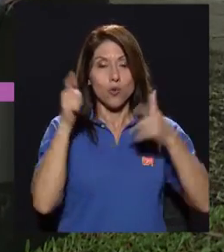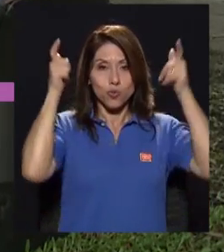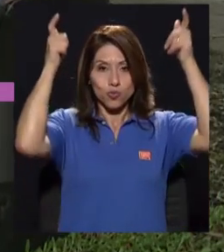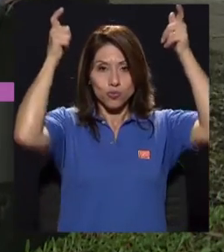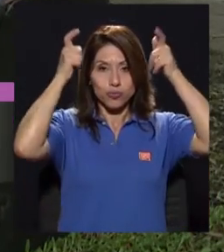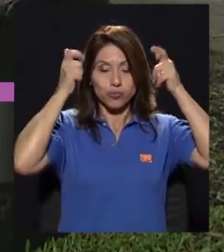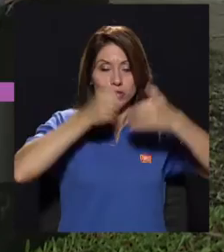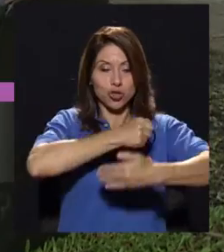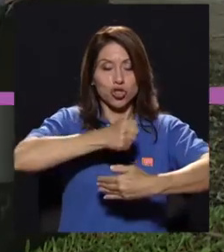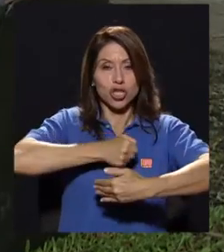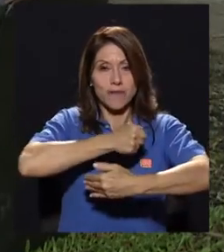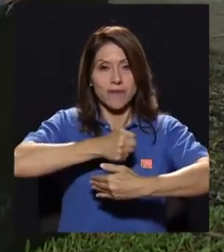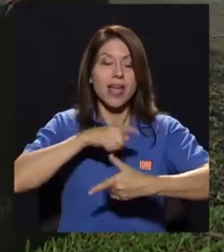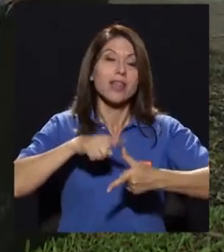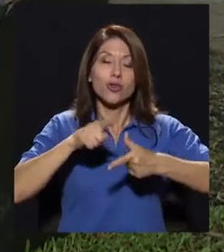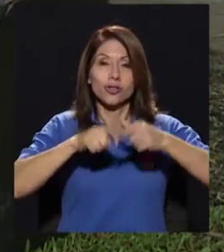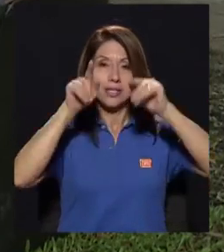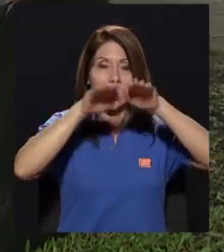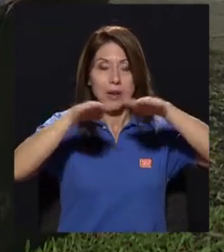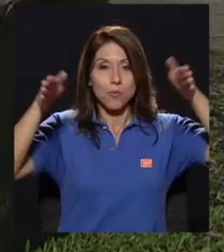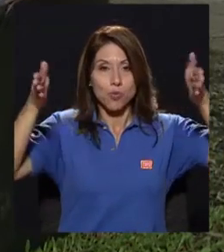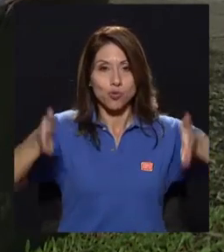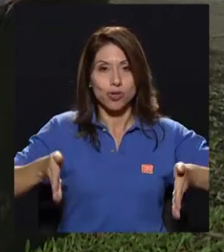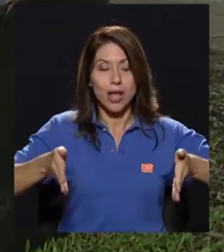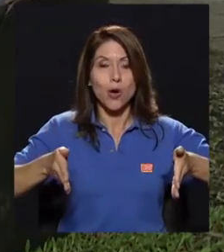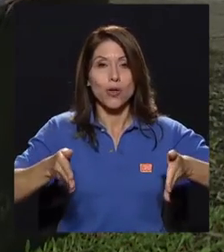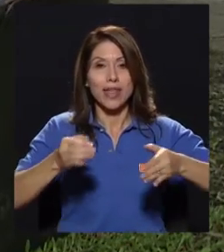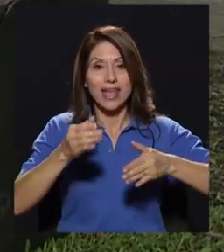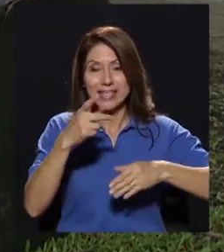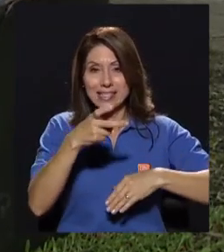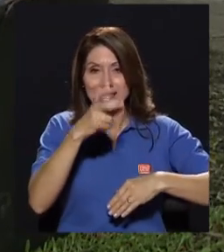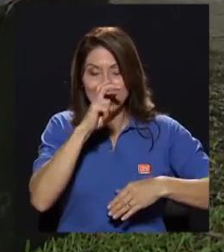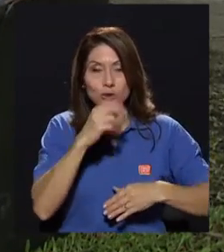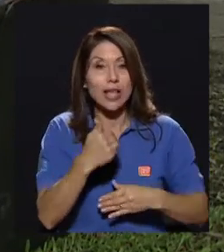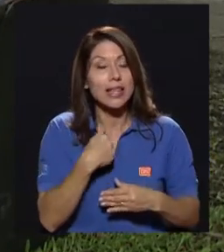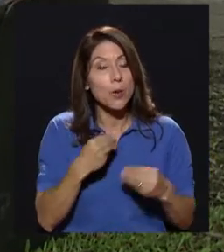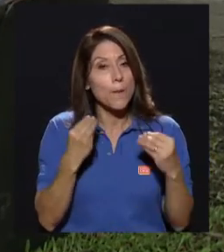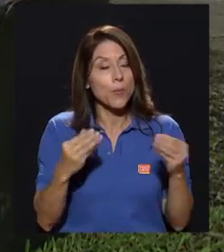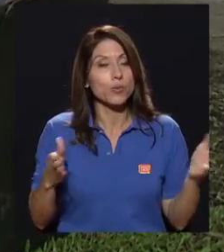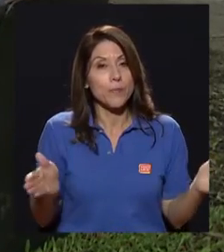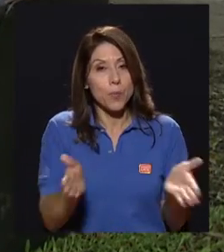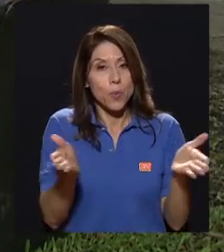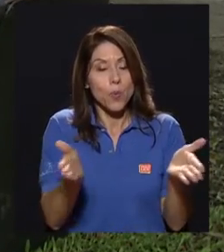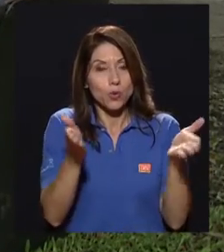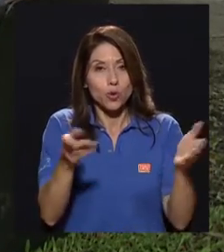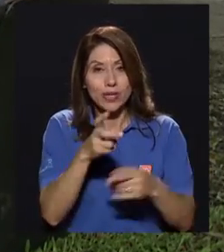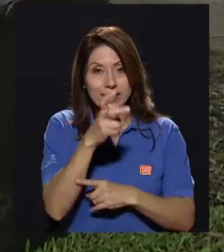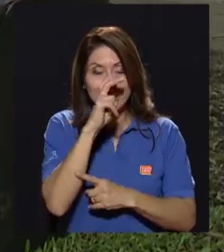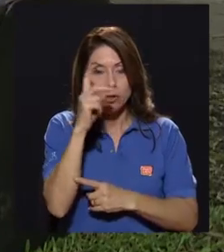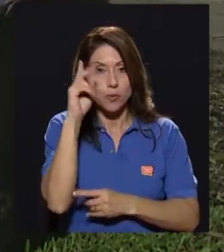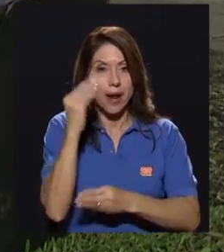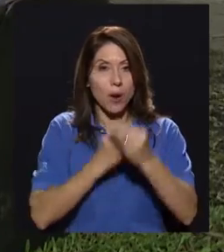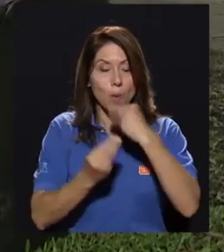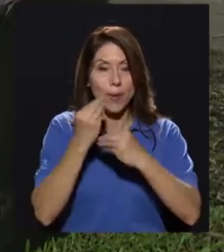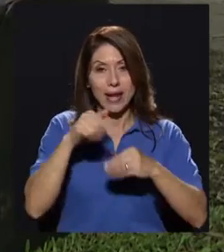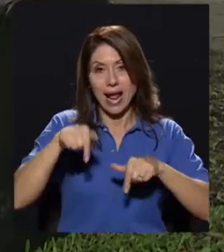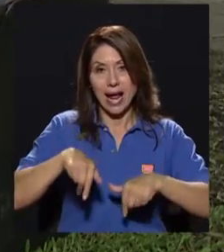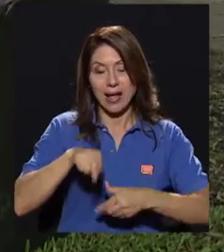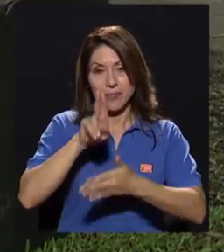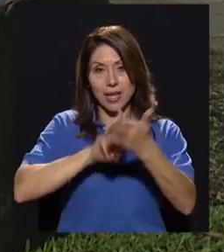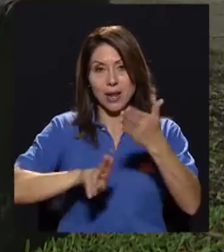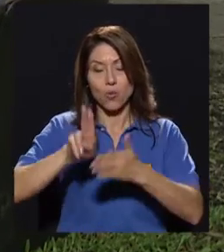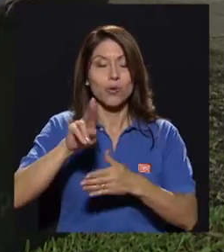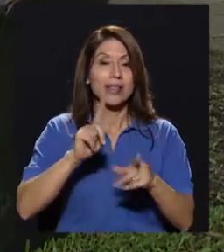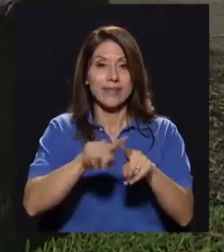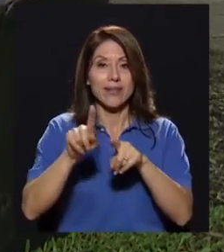chef. Entonces el Museo de Insectos ha tenido bastante promoción de los insectos comestibles aquí en la